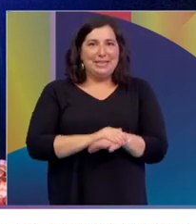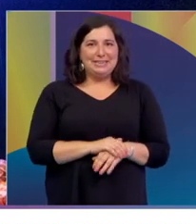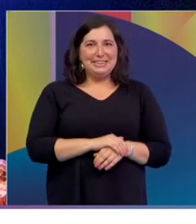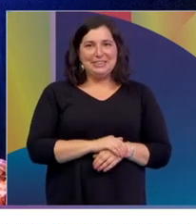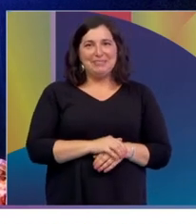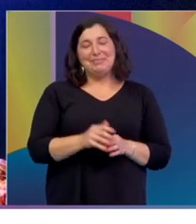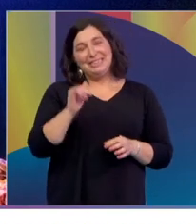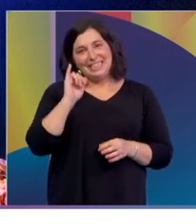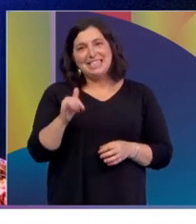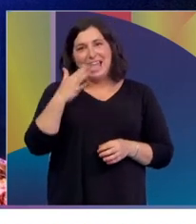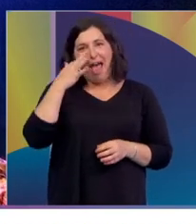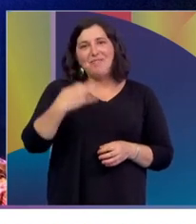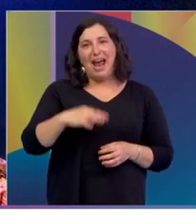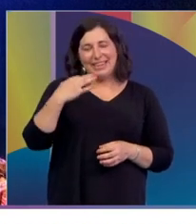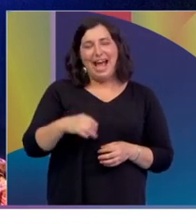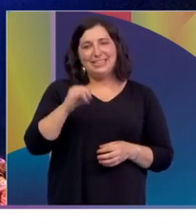Sí, la verdad que sí.